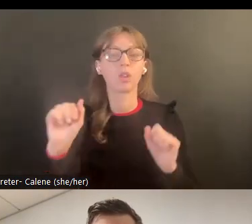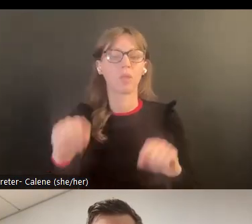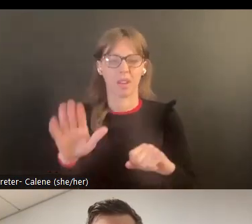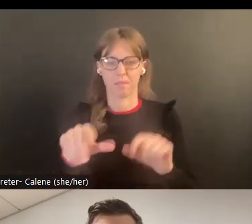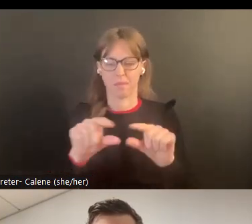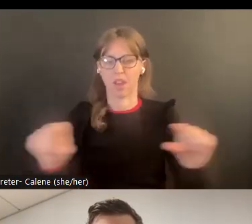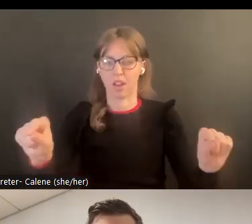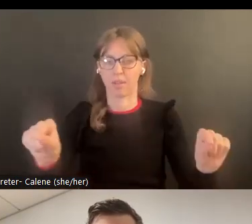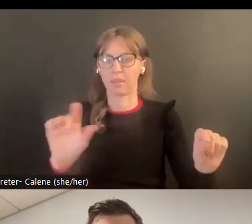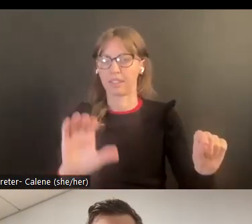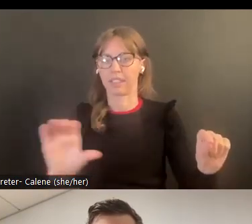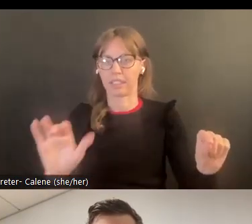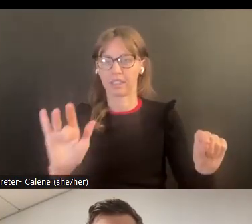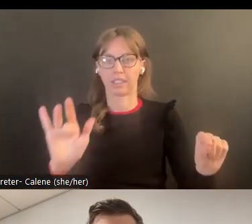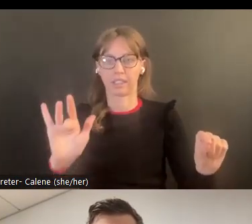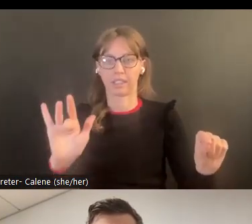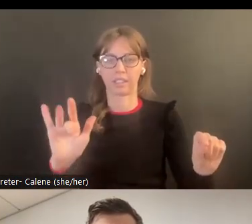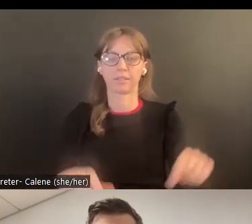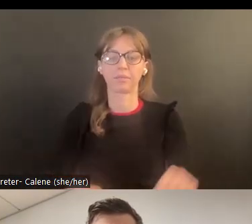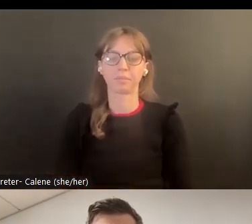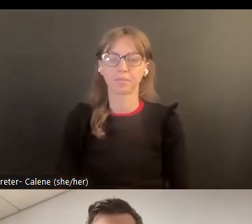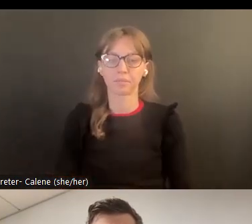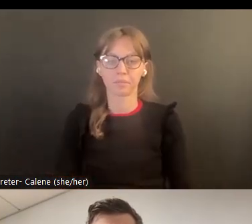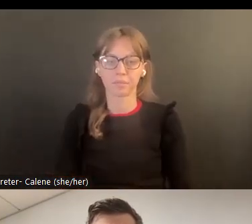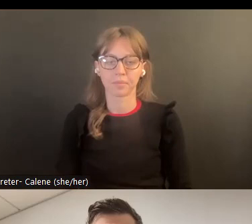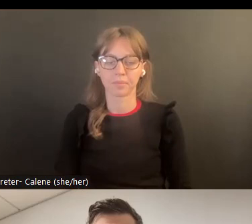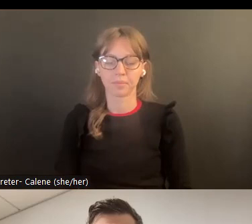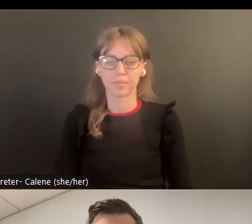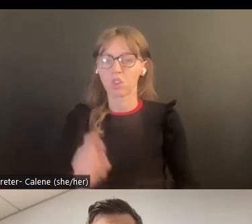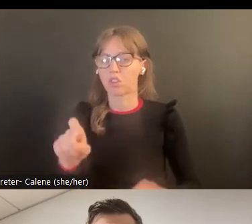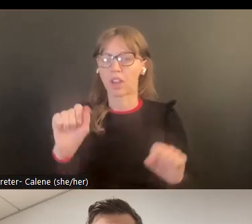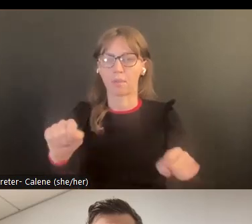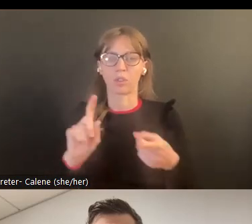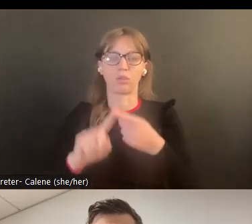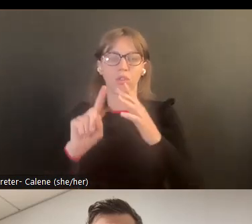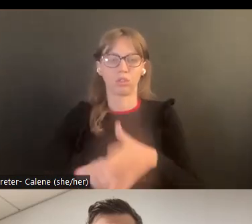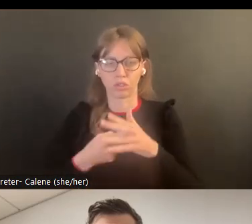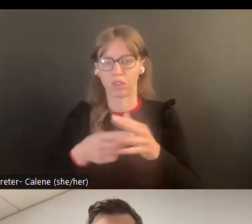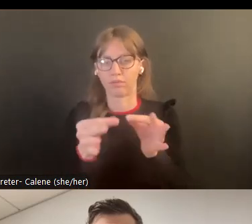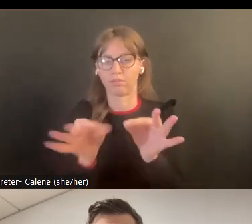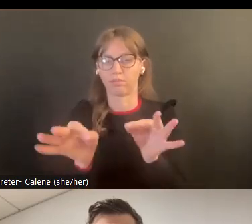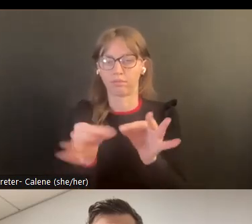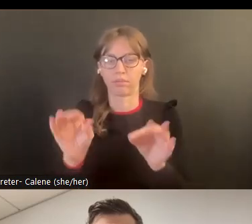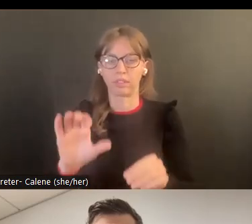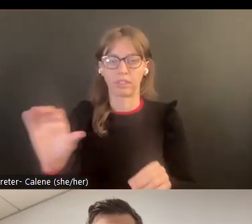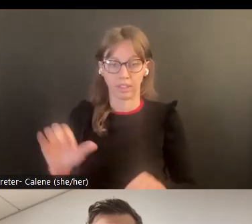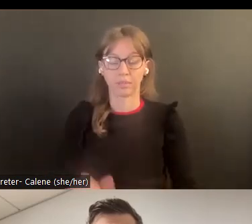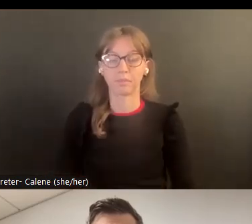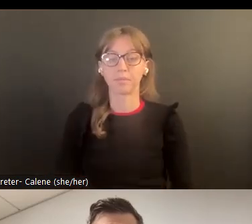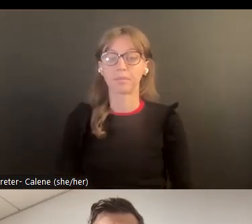sería lo que es la opción para poder ver la traducción o